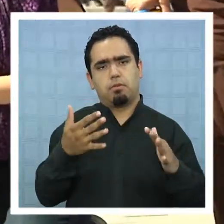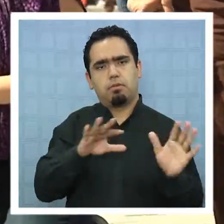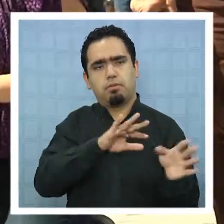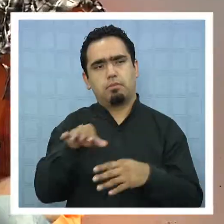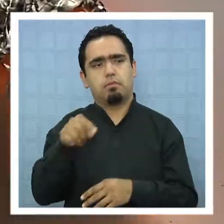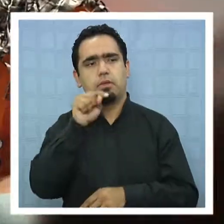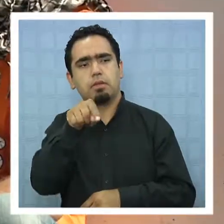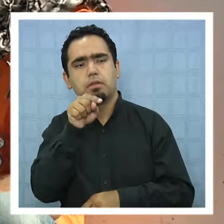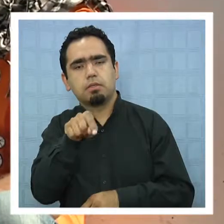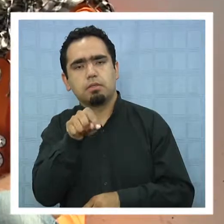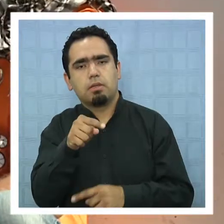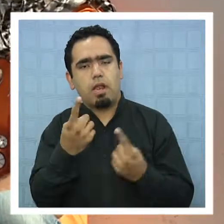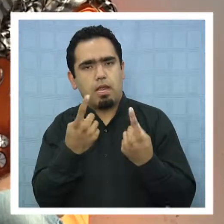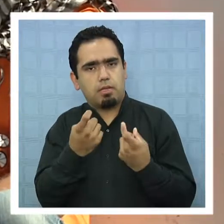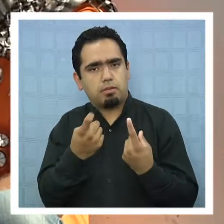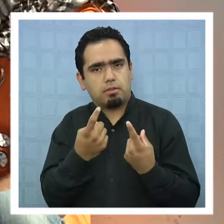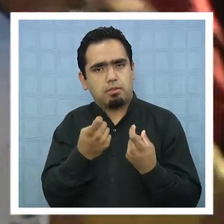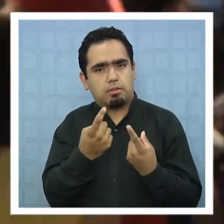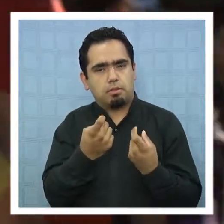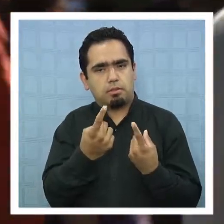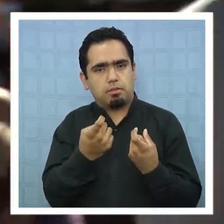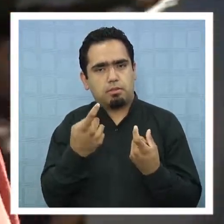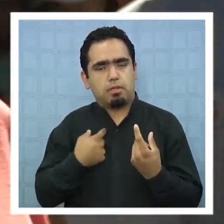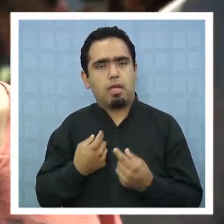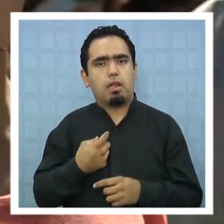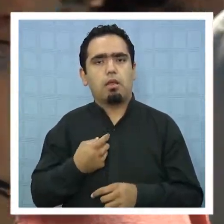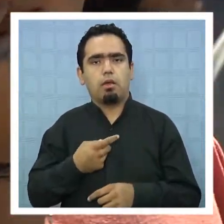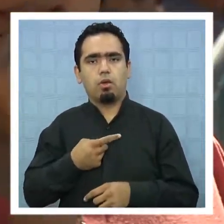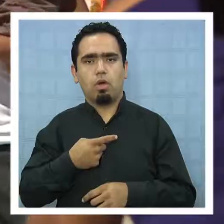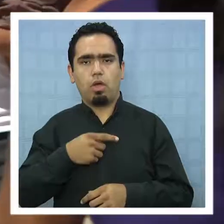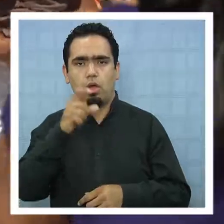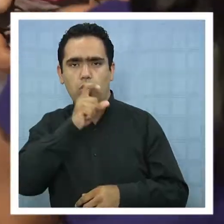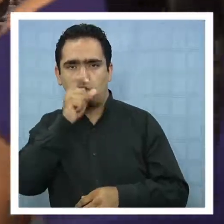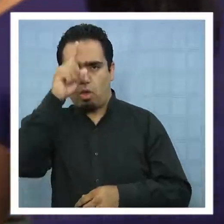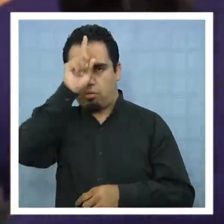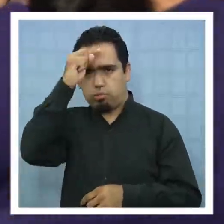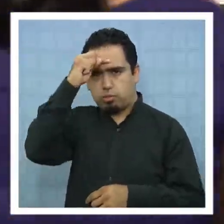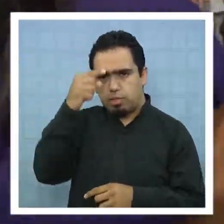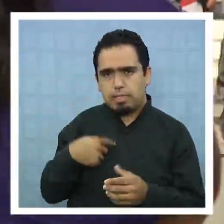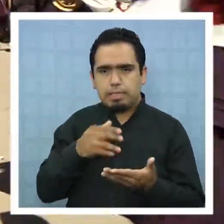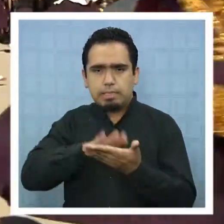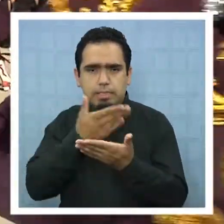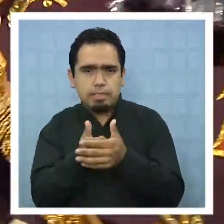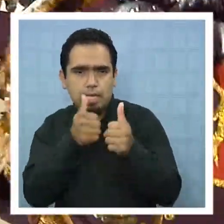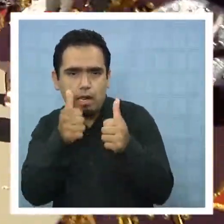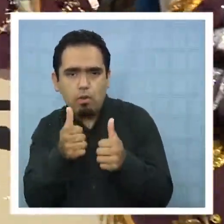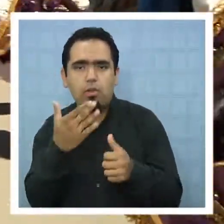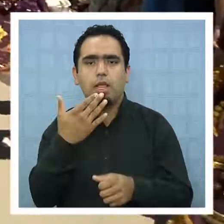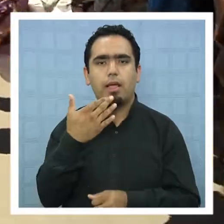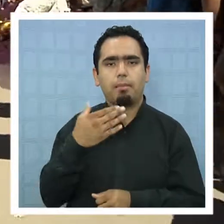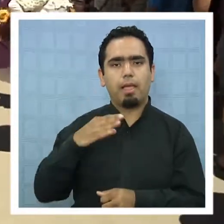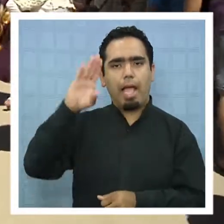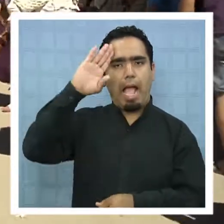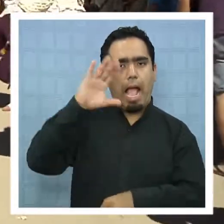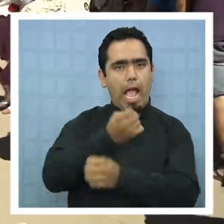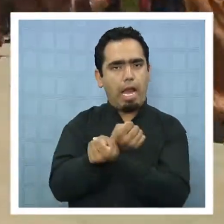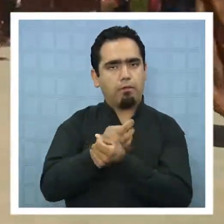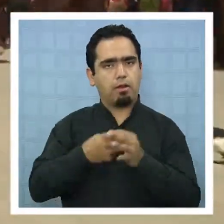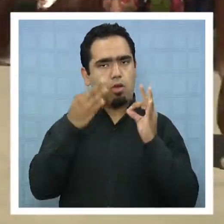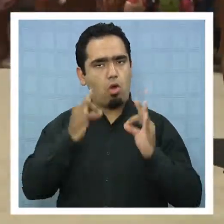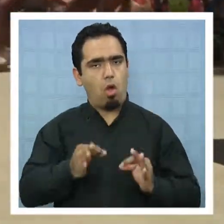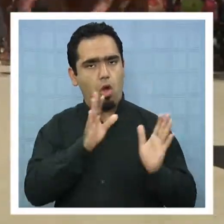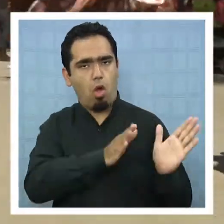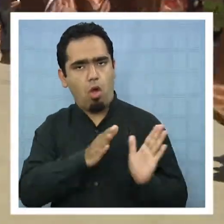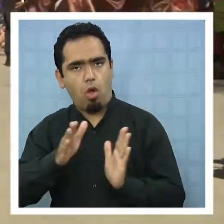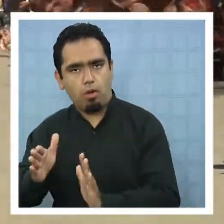ello fue necesario reforzar la asistencia de primeros auxilios, servicios de salud o carabineros para mantener el orden y la seguridad